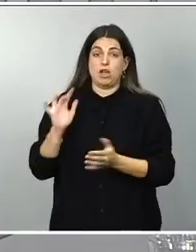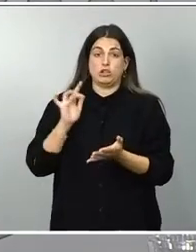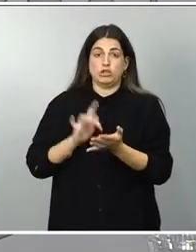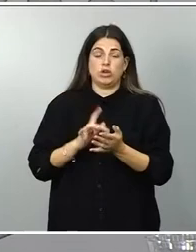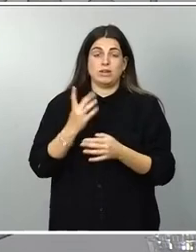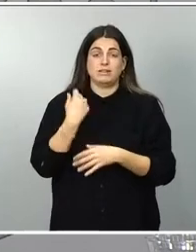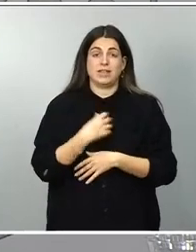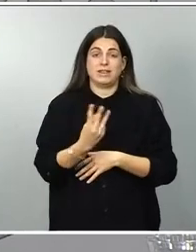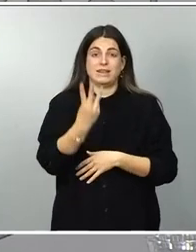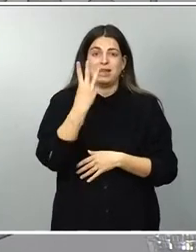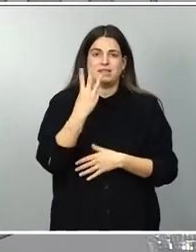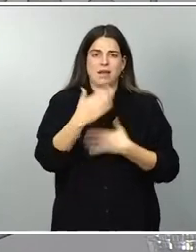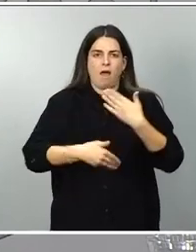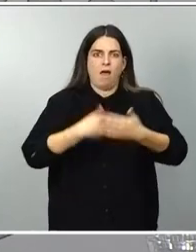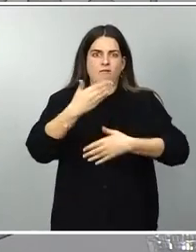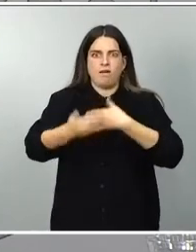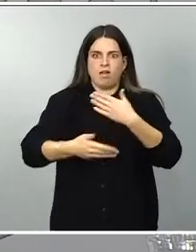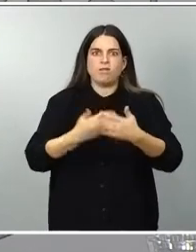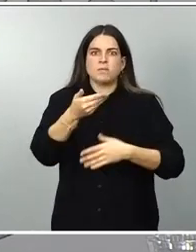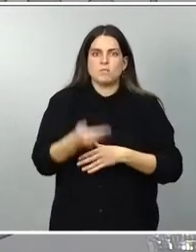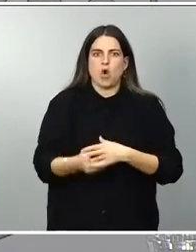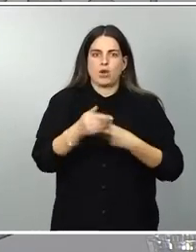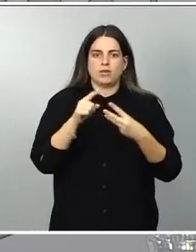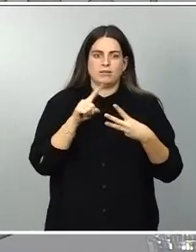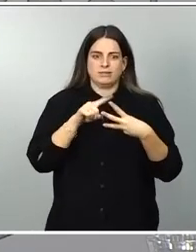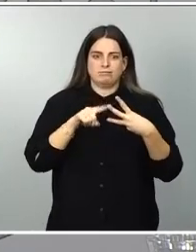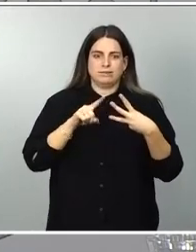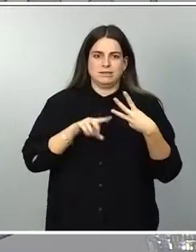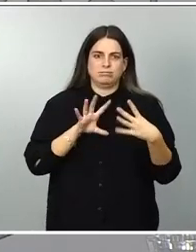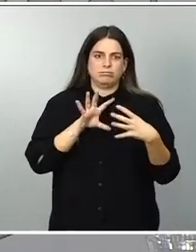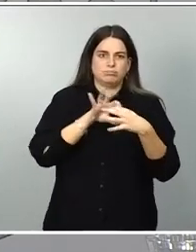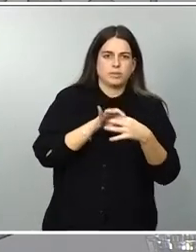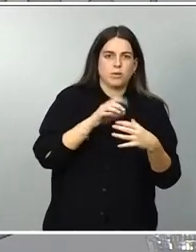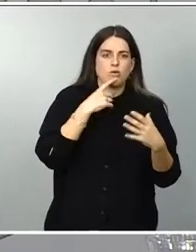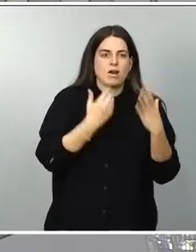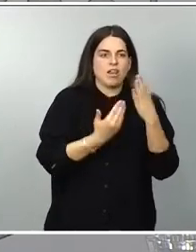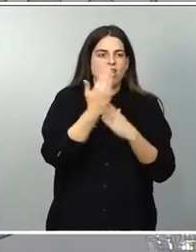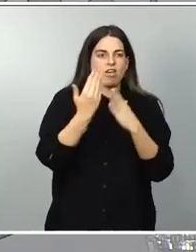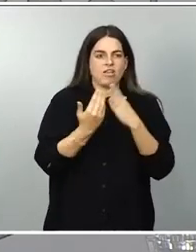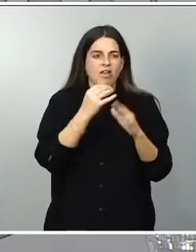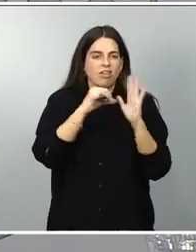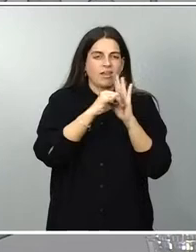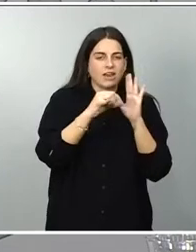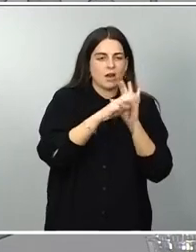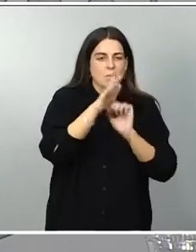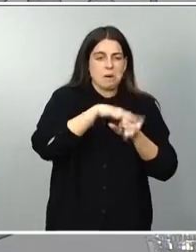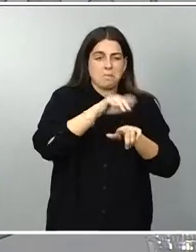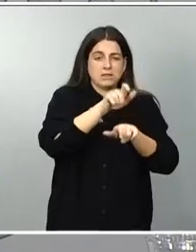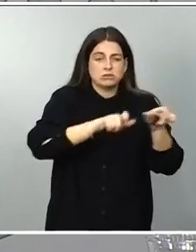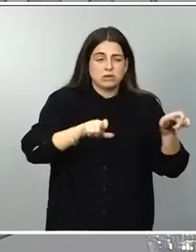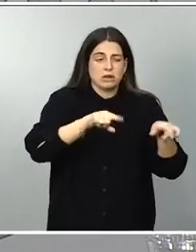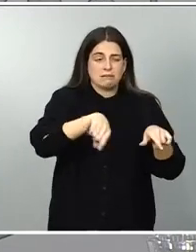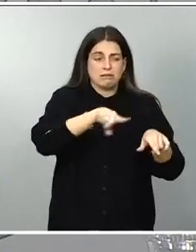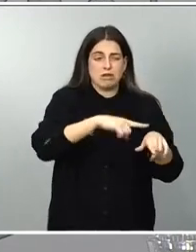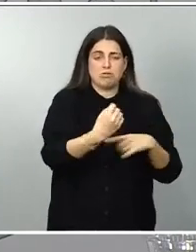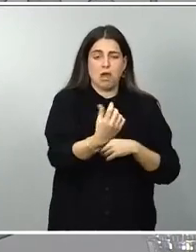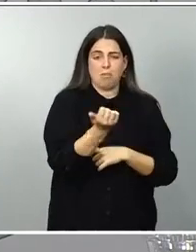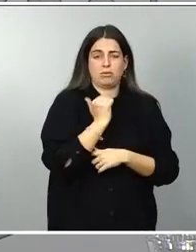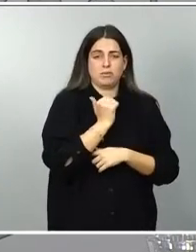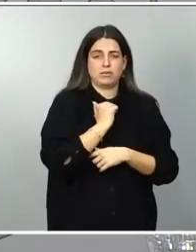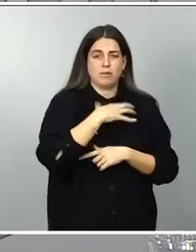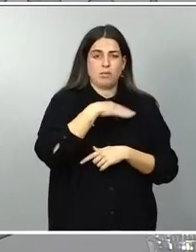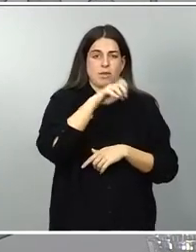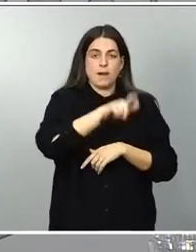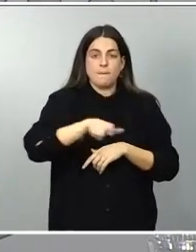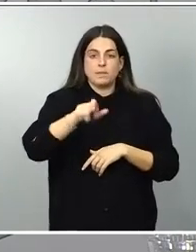avances que tienen que ver, además, con el día a día más cercano a la vida de las personas y que afectan a millones de españoles y